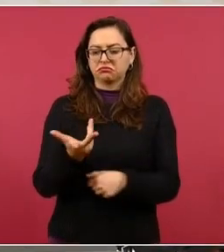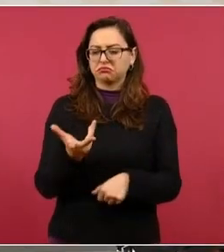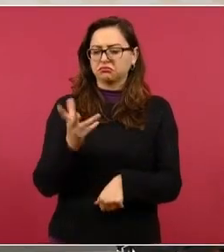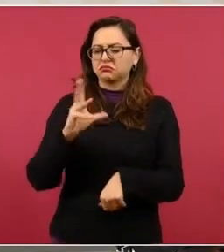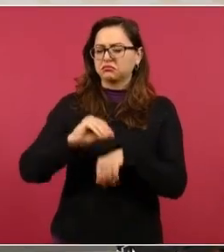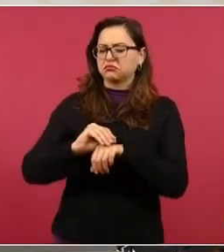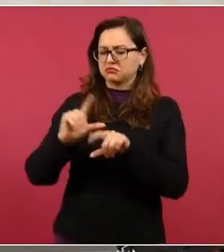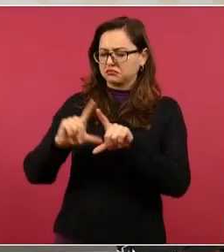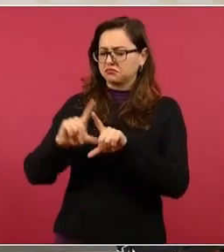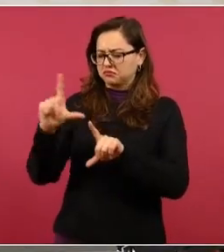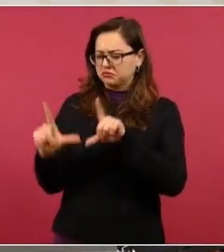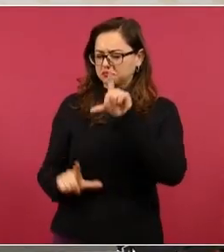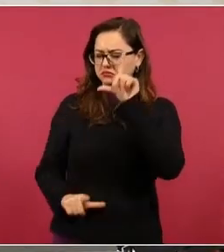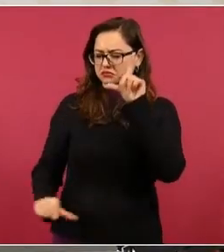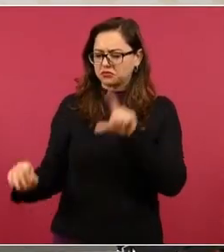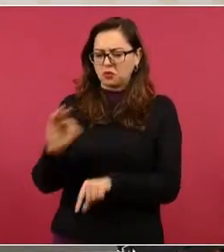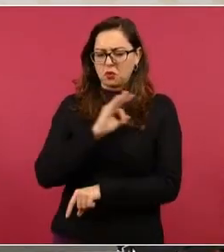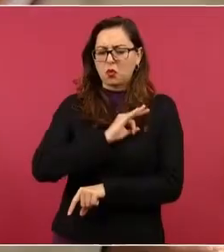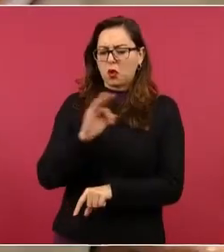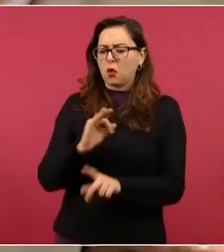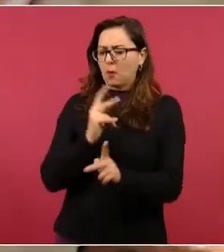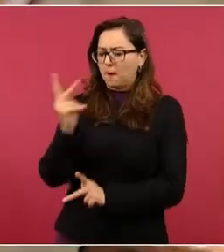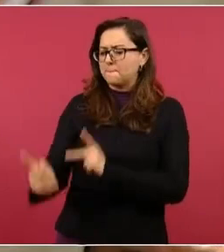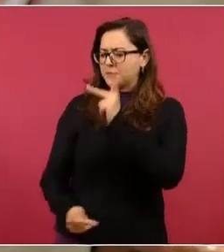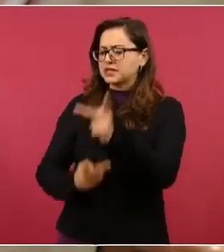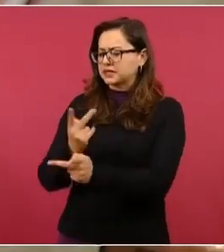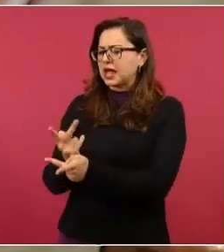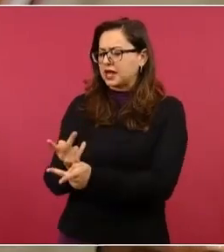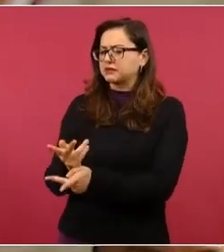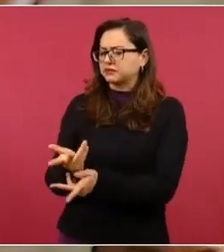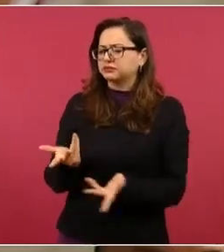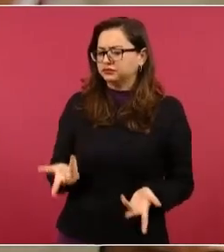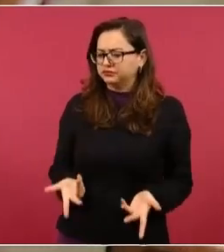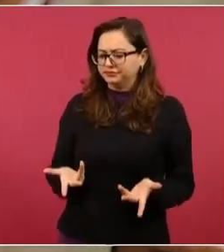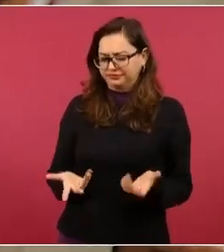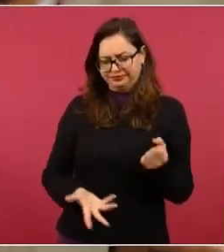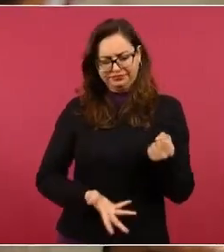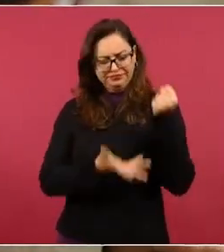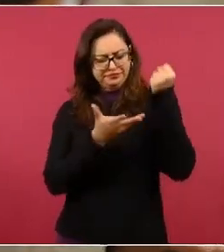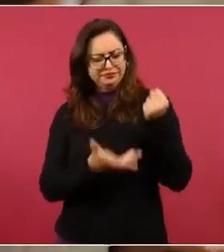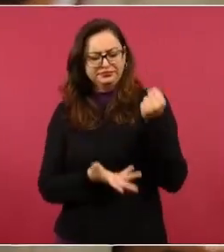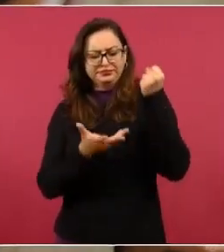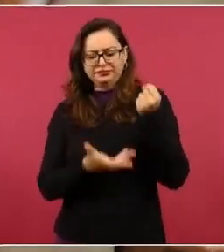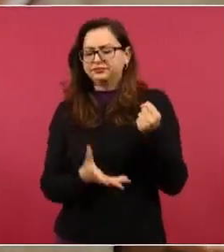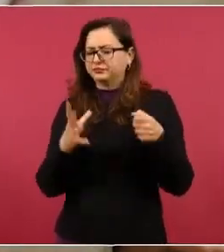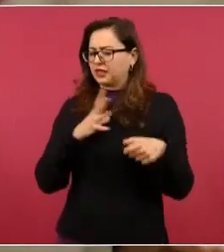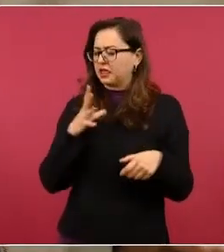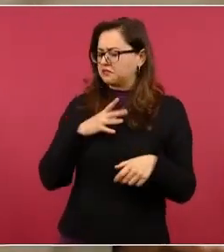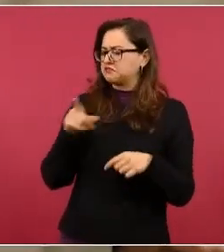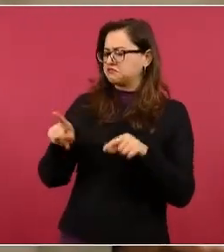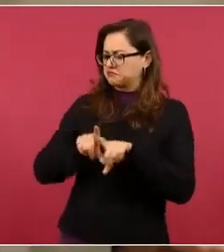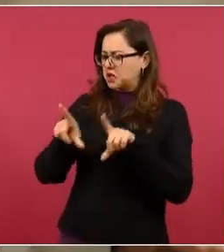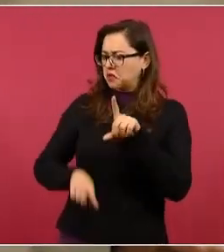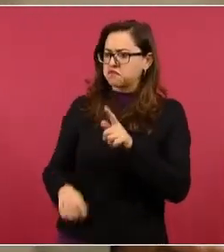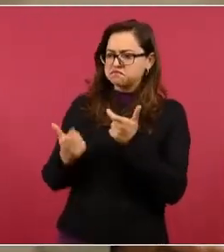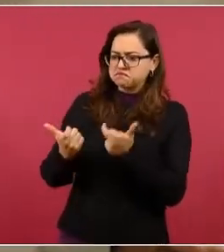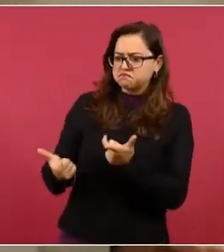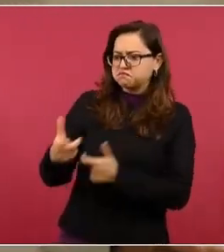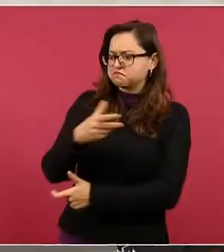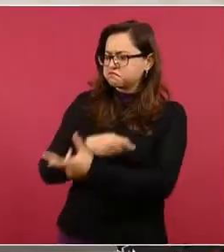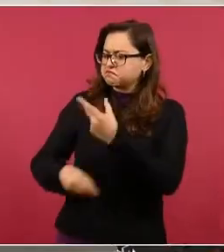porque las finanzas públicas de México están muy bien, están